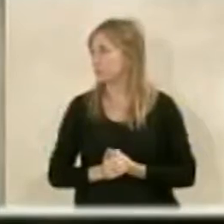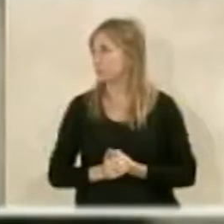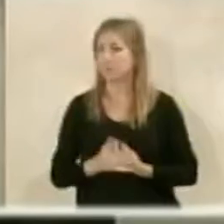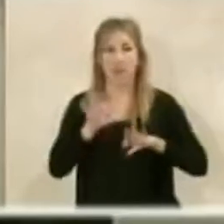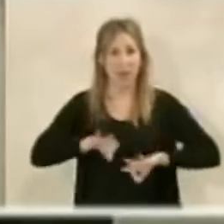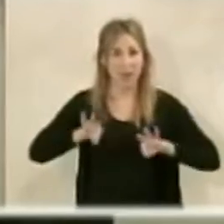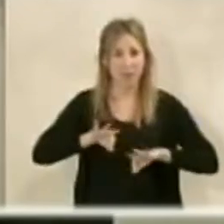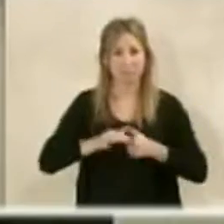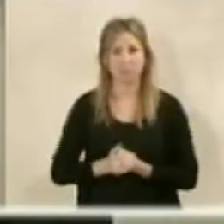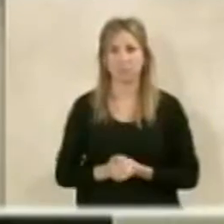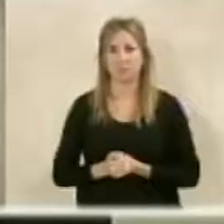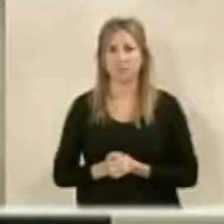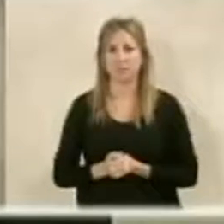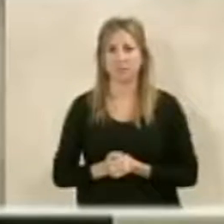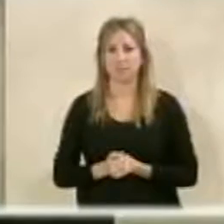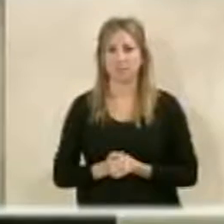¿Nada? Sí.